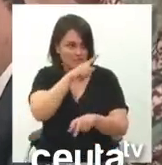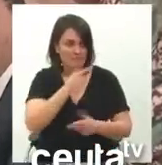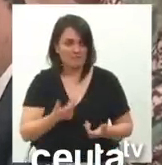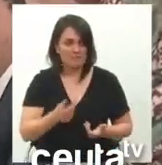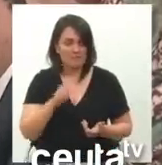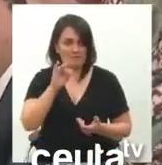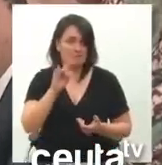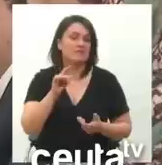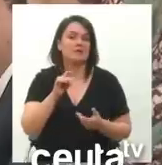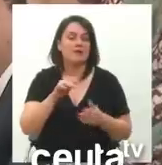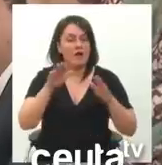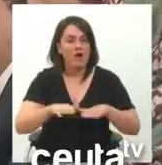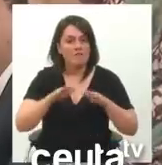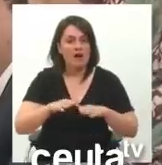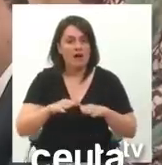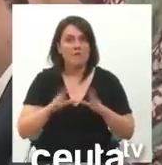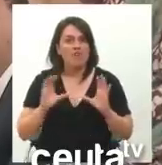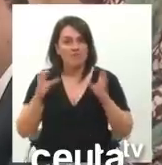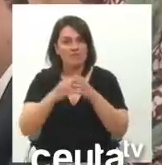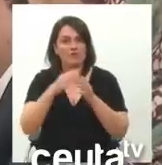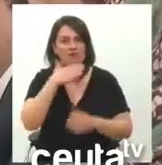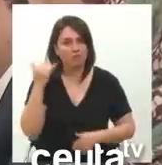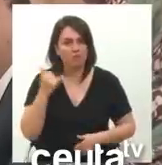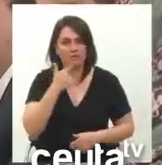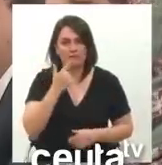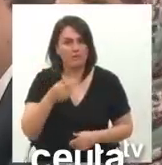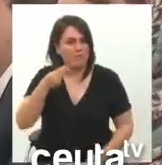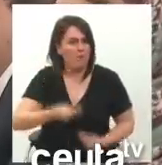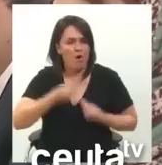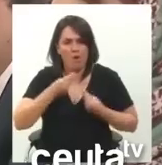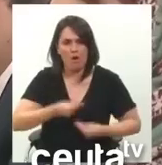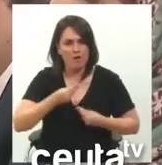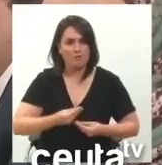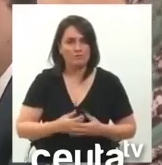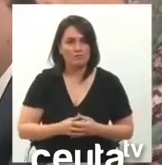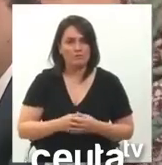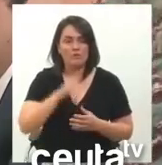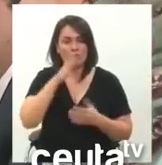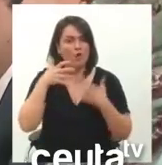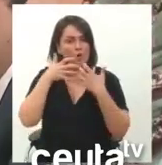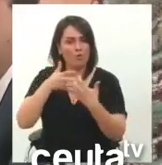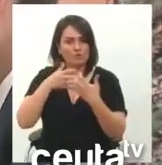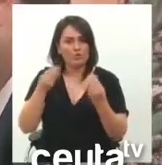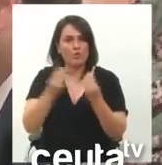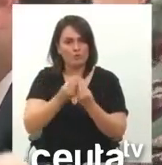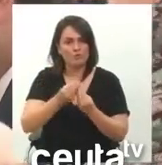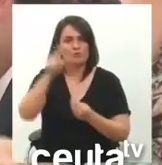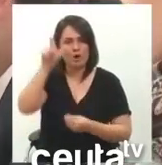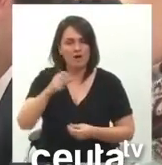azul. sí, alababa a la división azul. Decía que eran muy buenos división azul que luchó junto a Hitler.